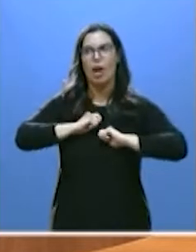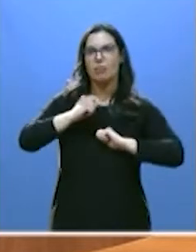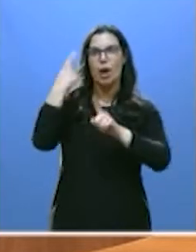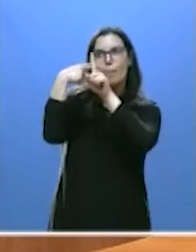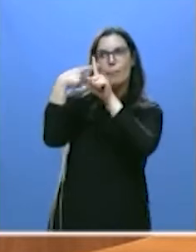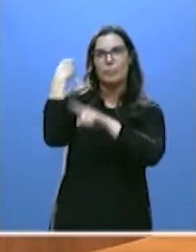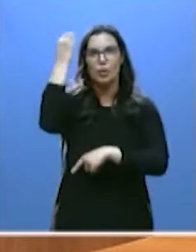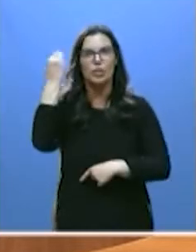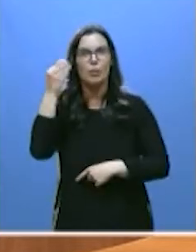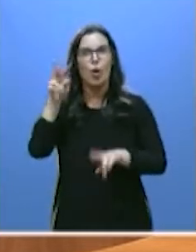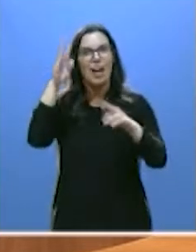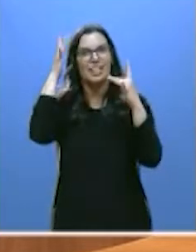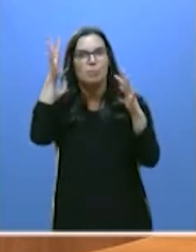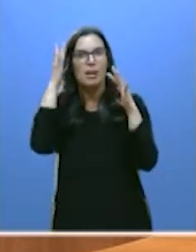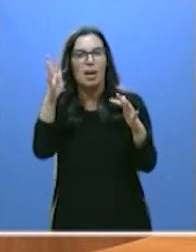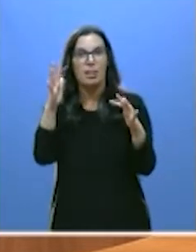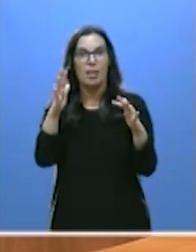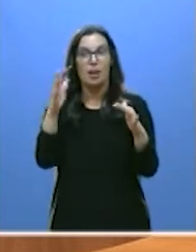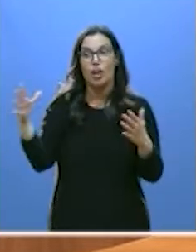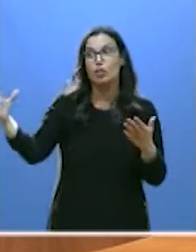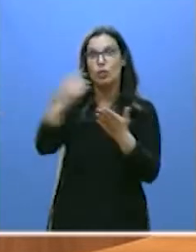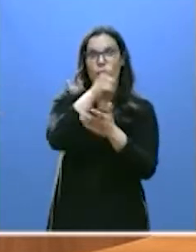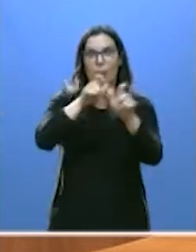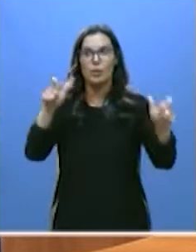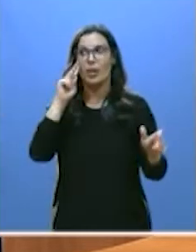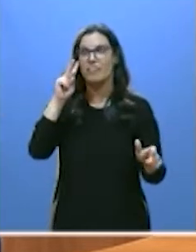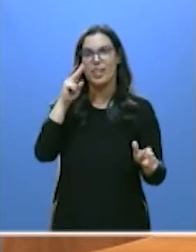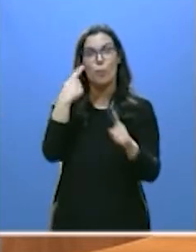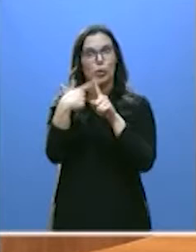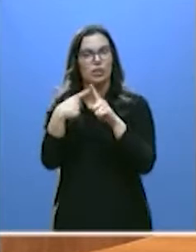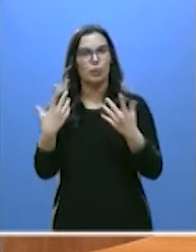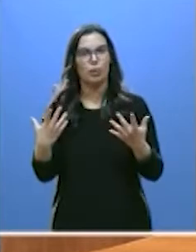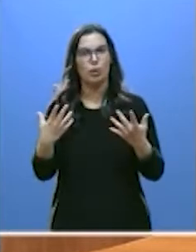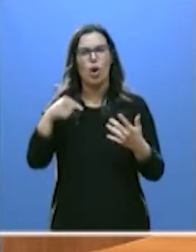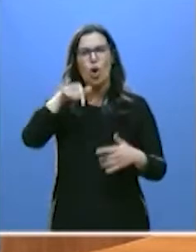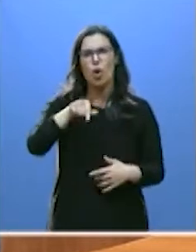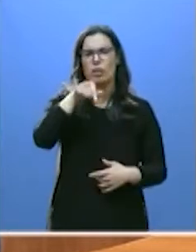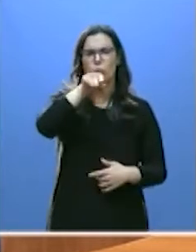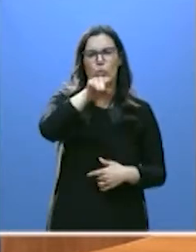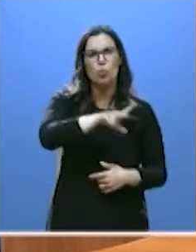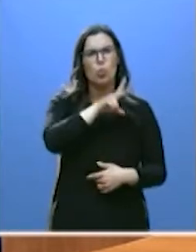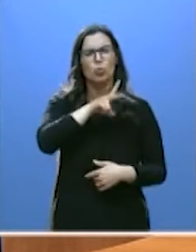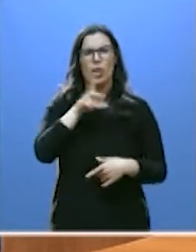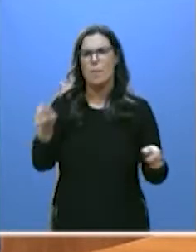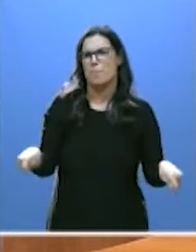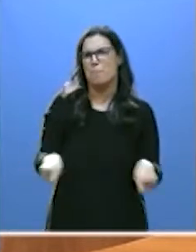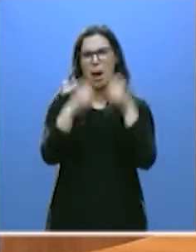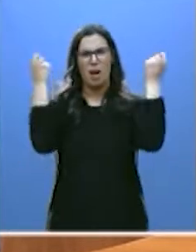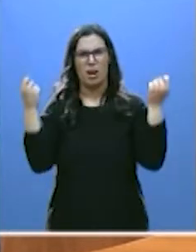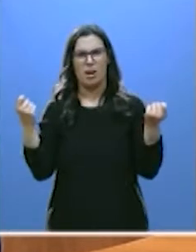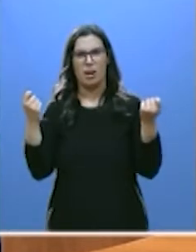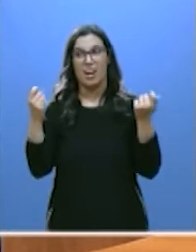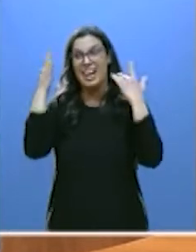esperanza en todos los rincones de nuestra tierra. Hoy usted ha roto ese pacto de ilusión